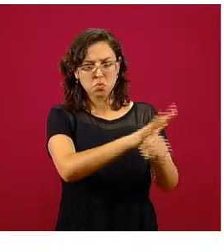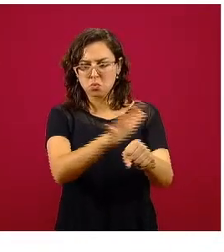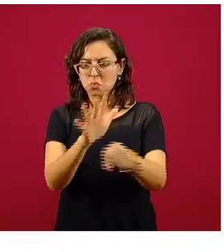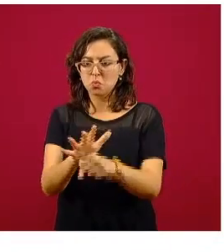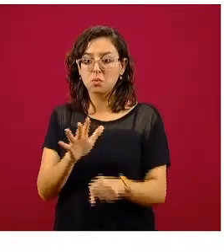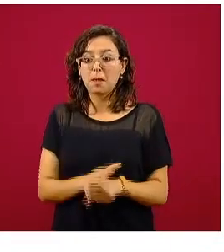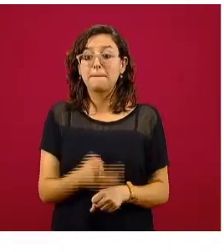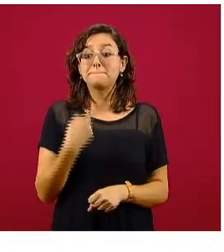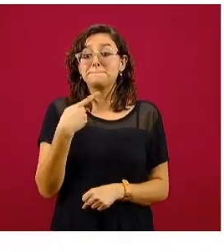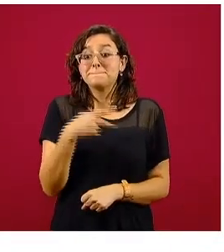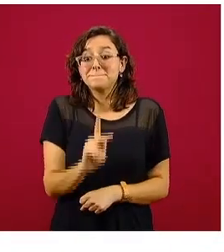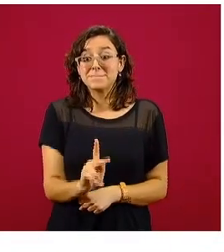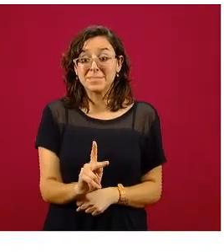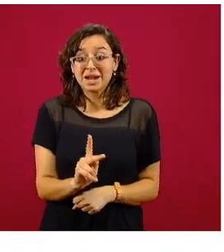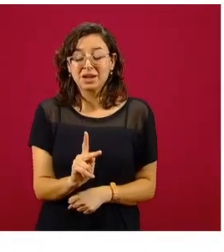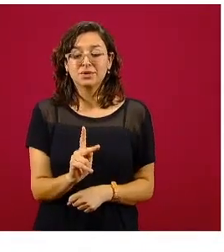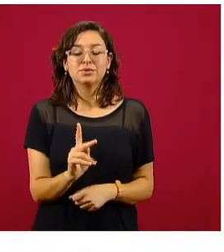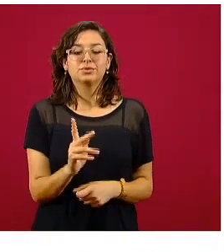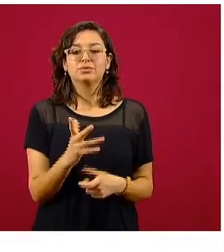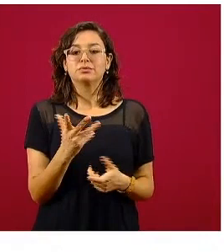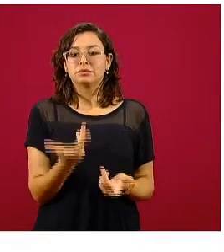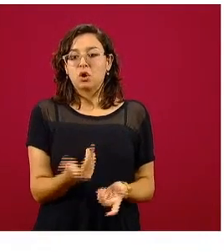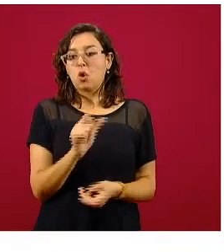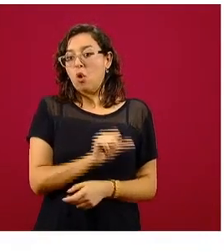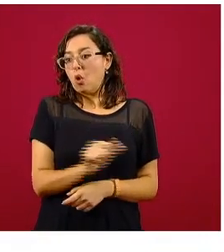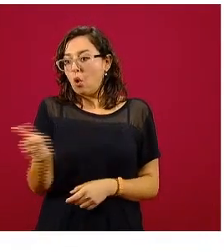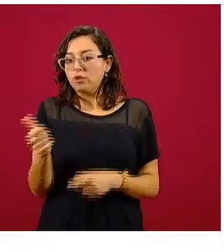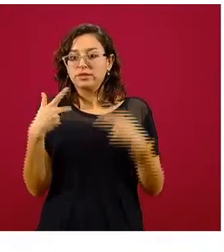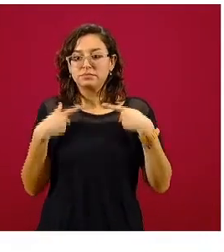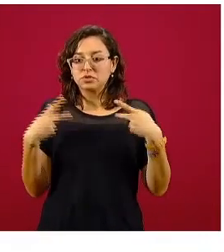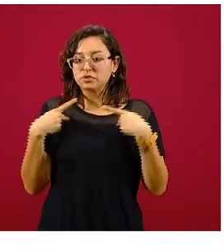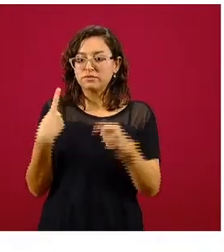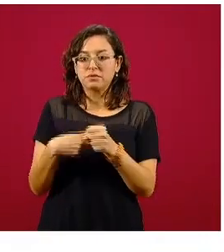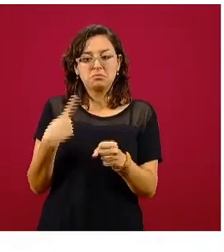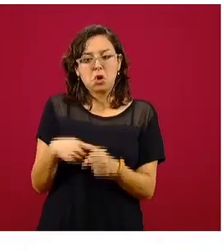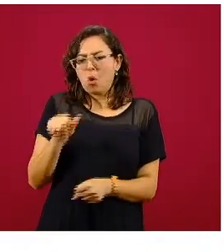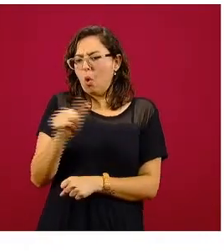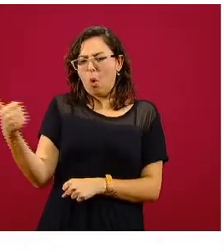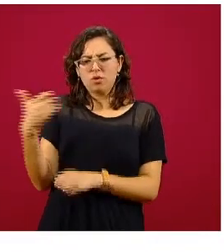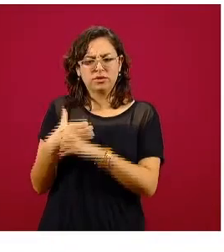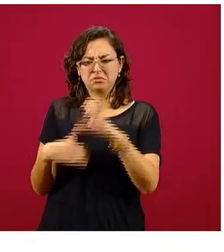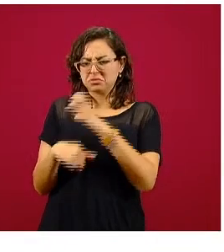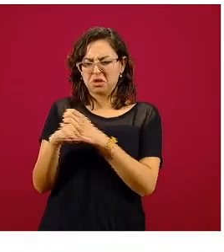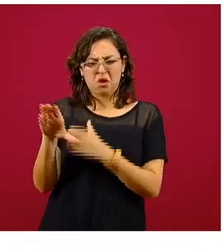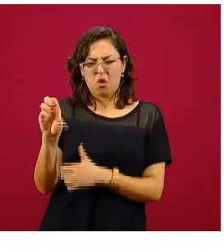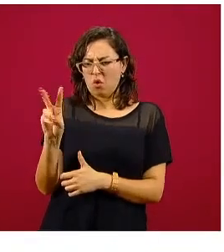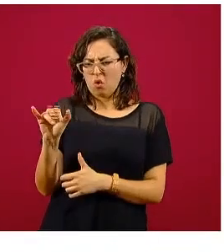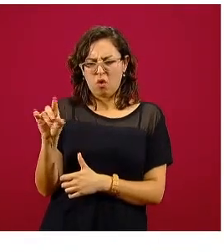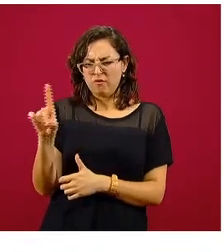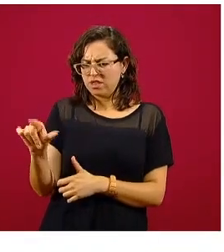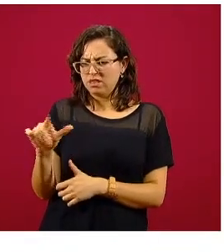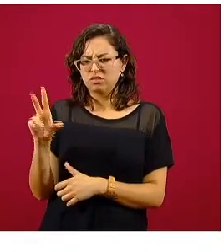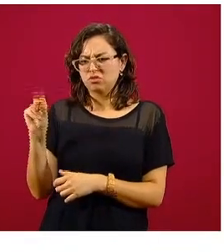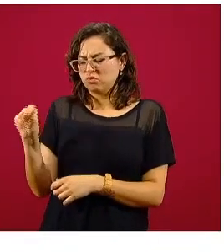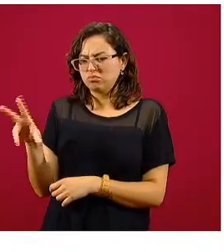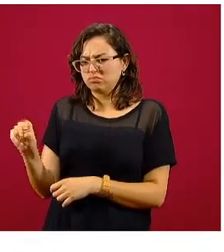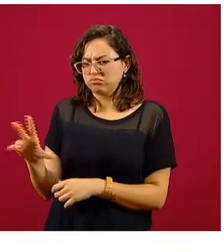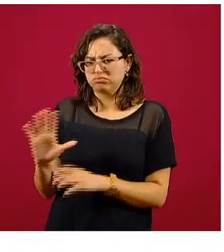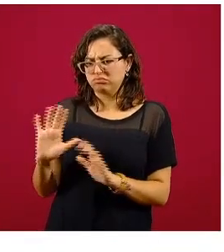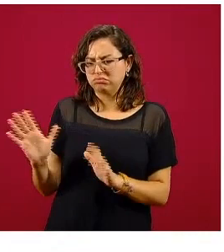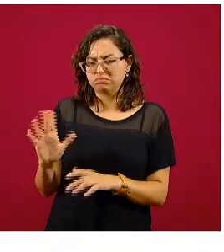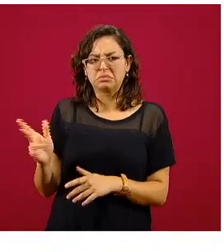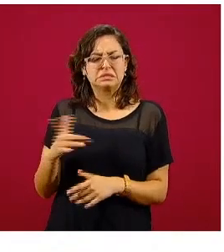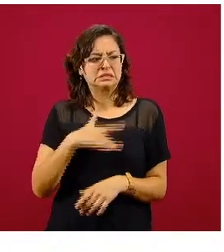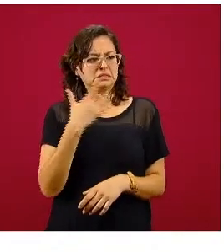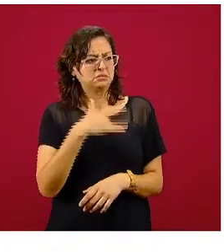pero tiene necesidades para atender otro tipo de pacientes que no son COVID, entonces pueden en un momento determinado